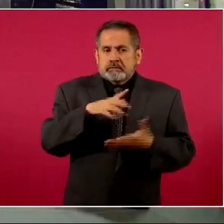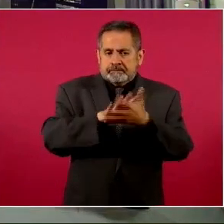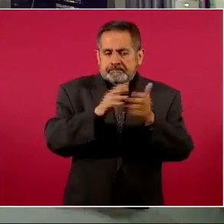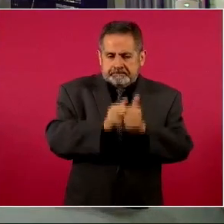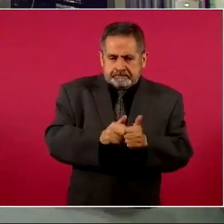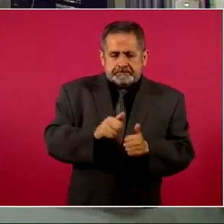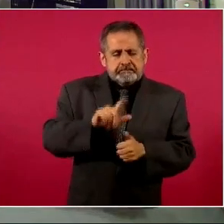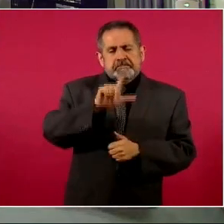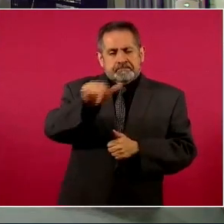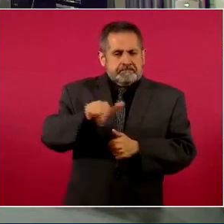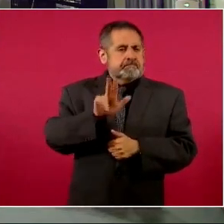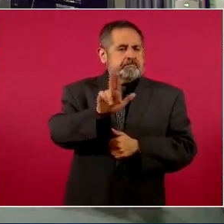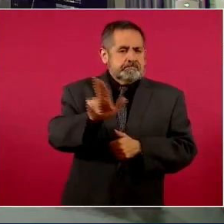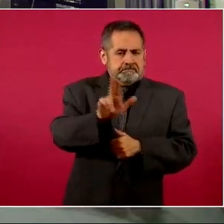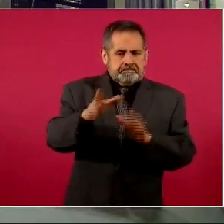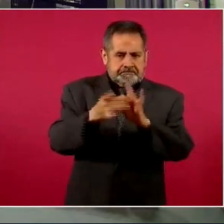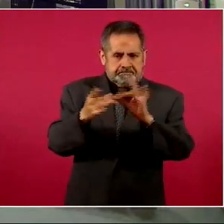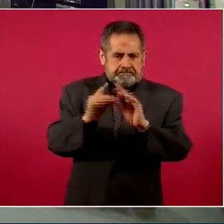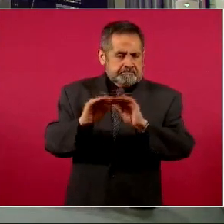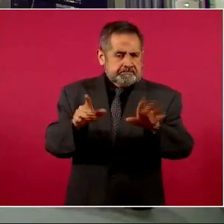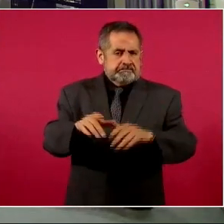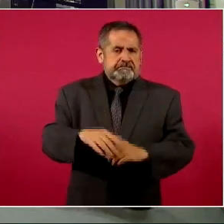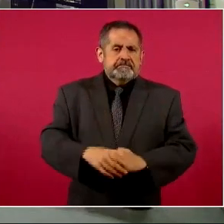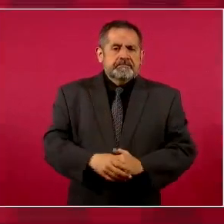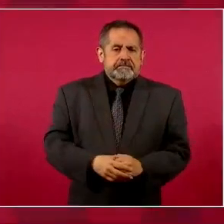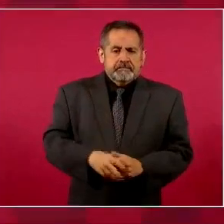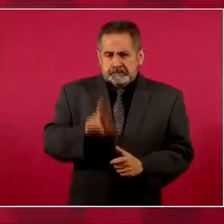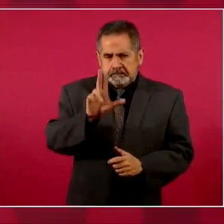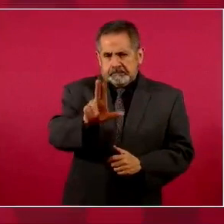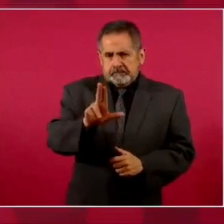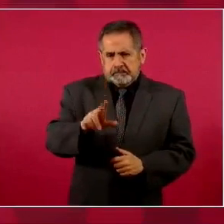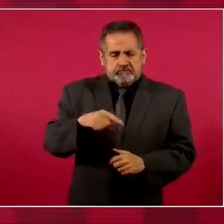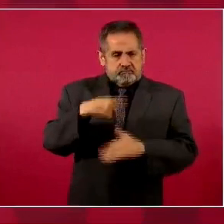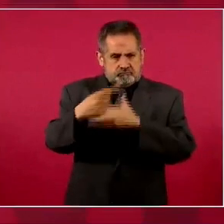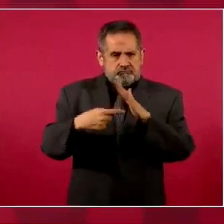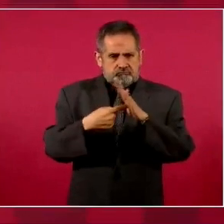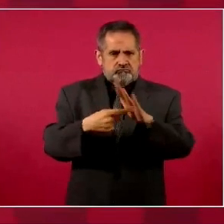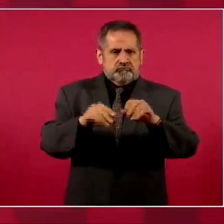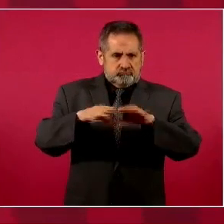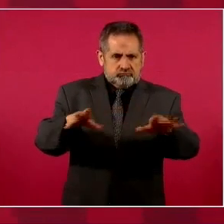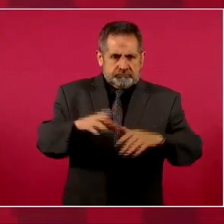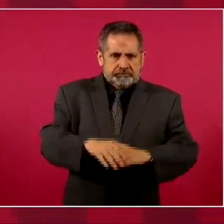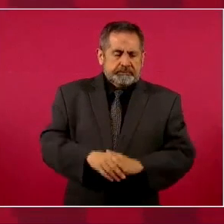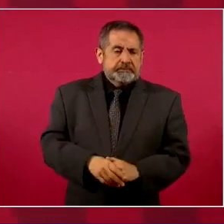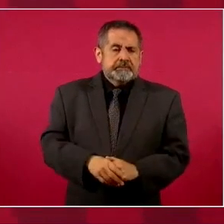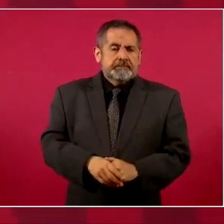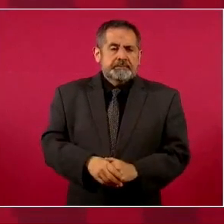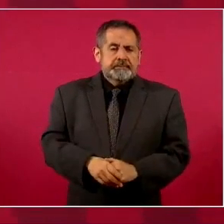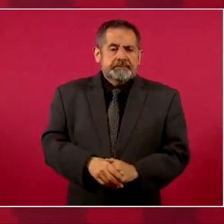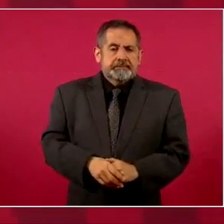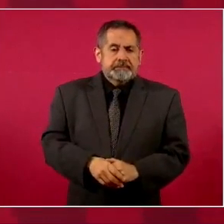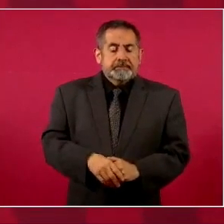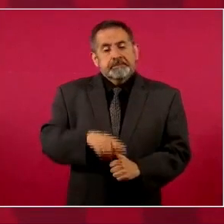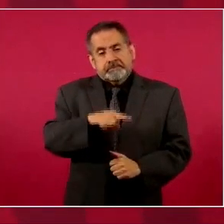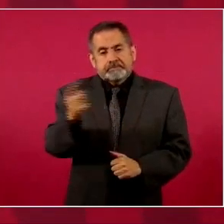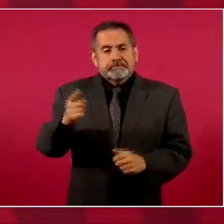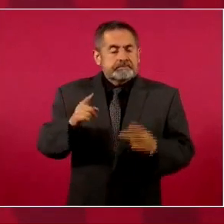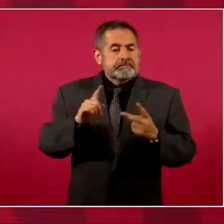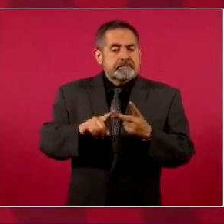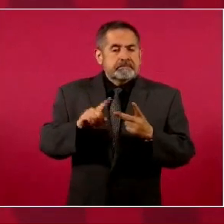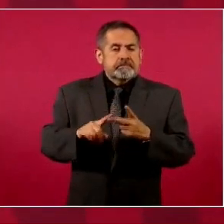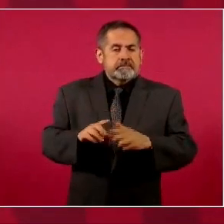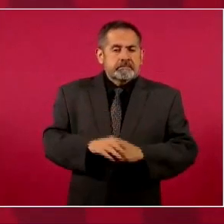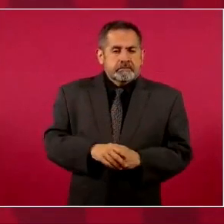en la cárcel. El martes vamos a dar a conocer esto. Lo demás que